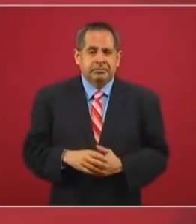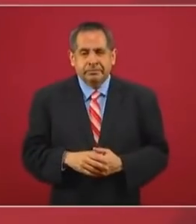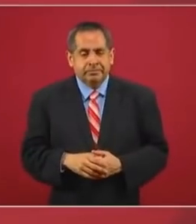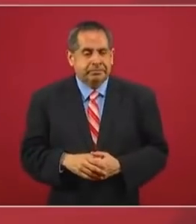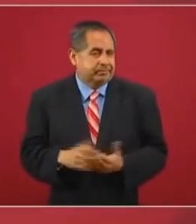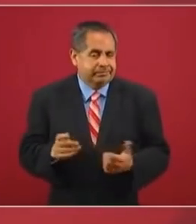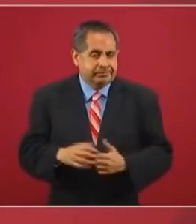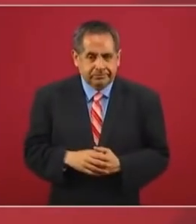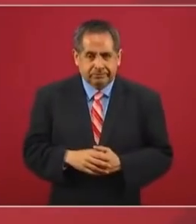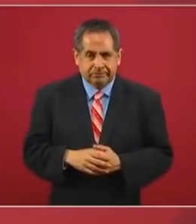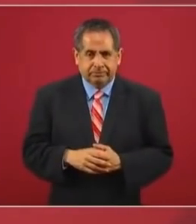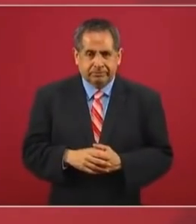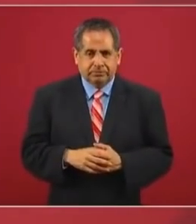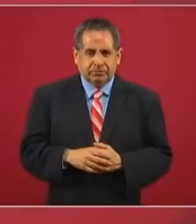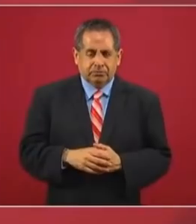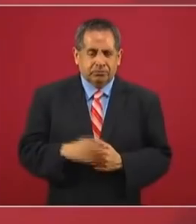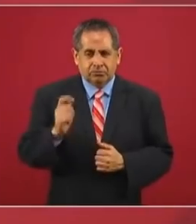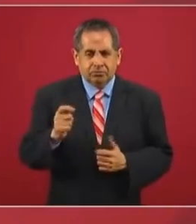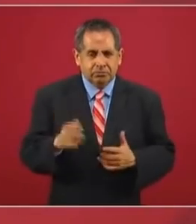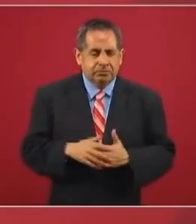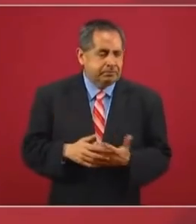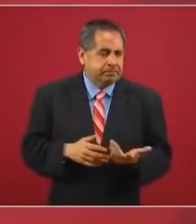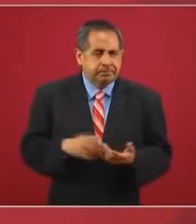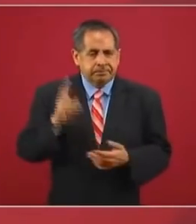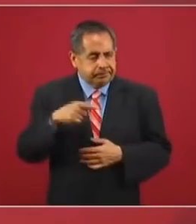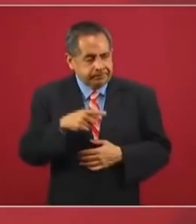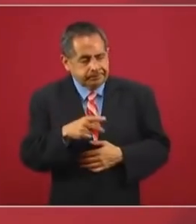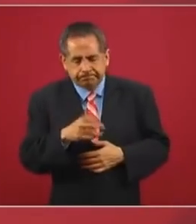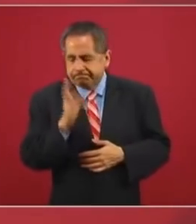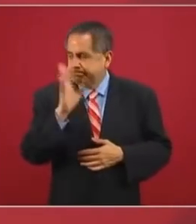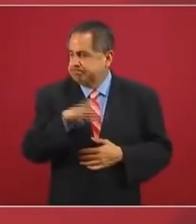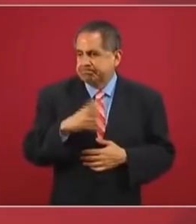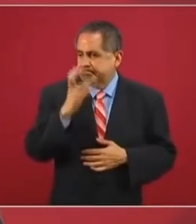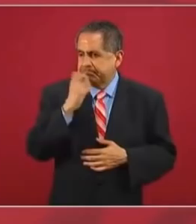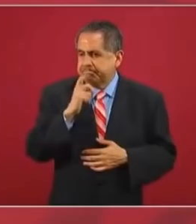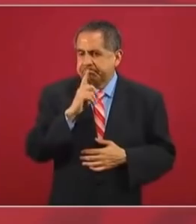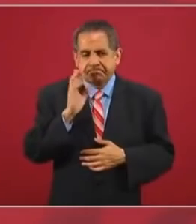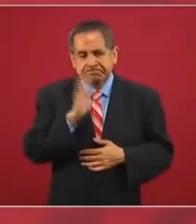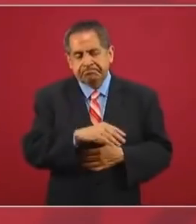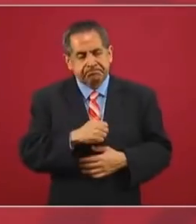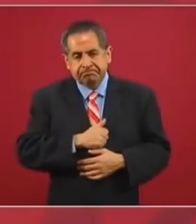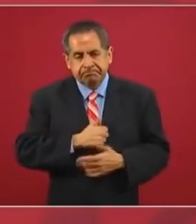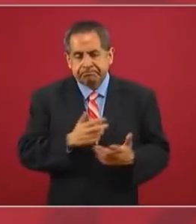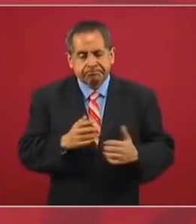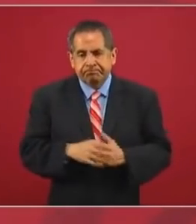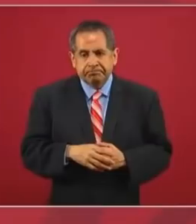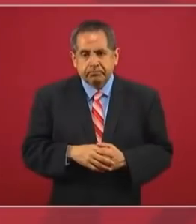Es muy triste y lamentable